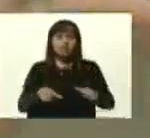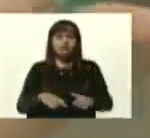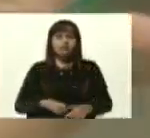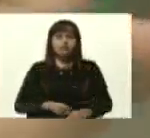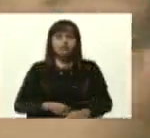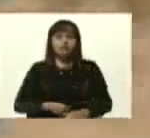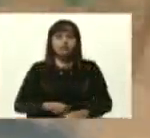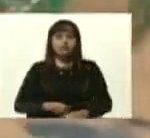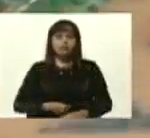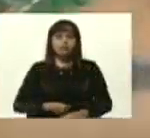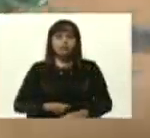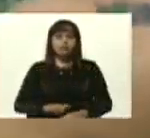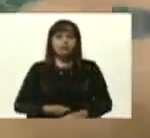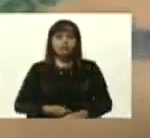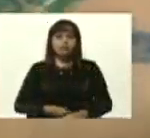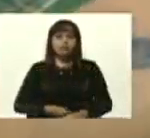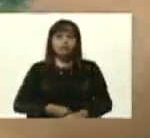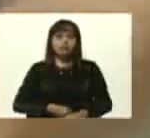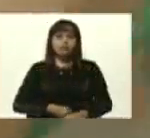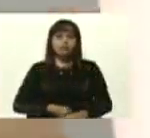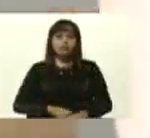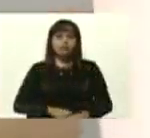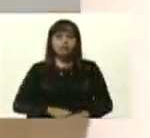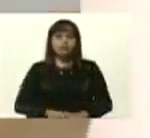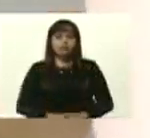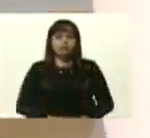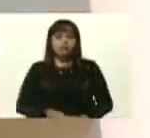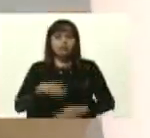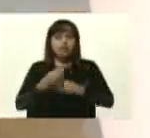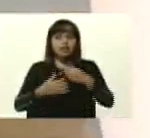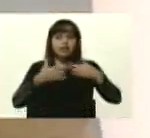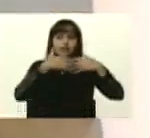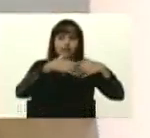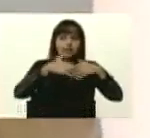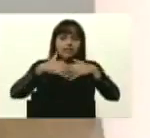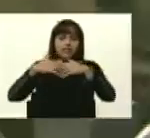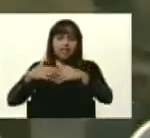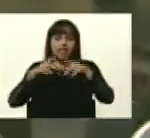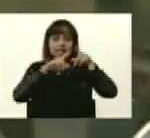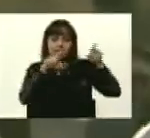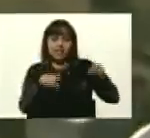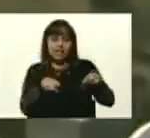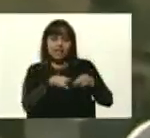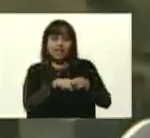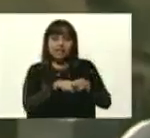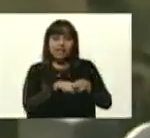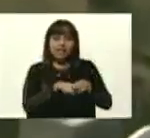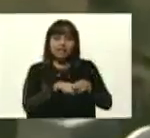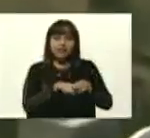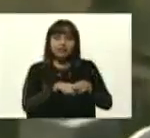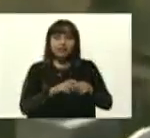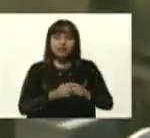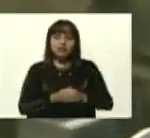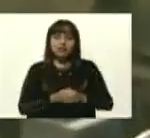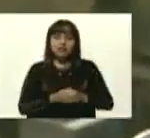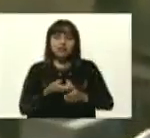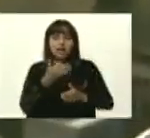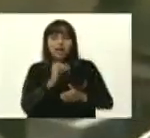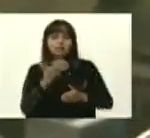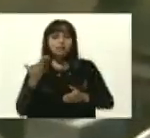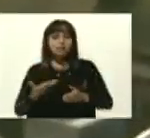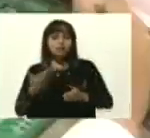lugar de lo que es la fabricación de tarjetas electrónicas. Es uno de los componentes